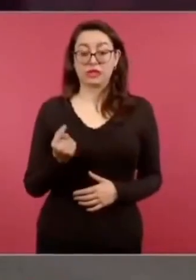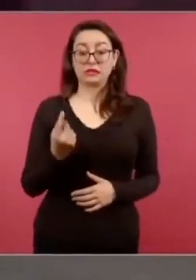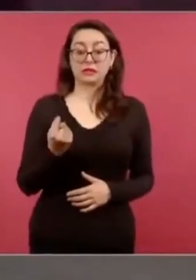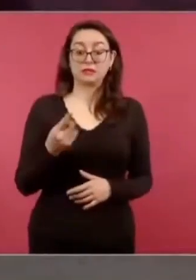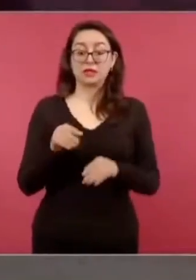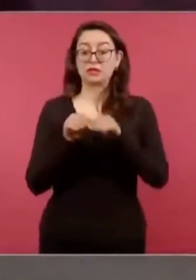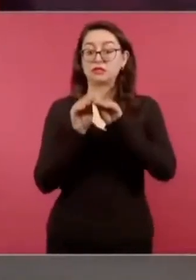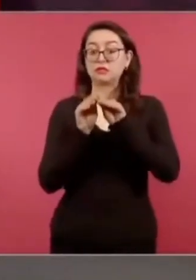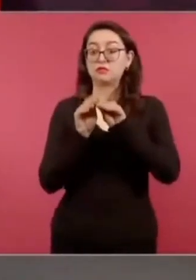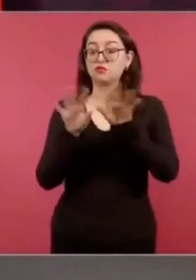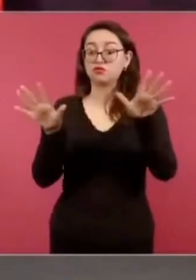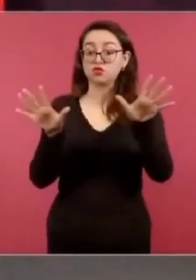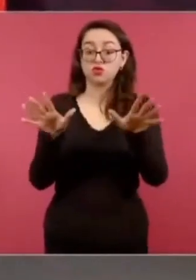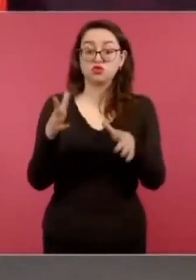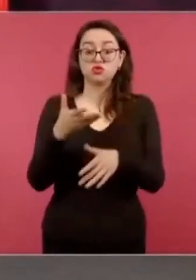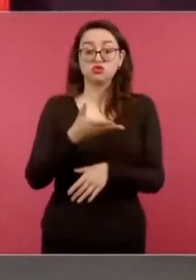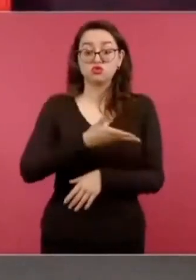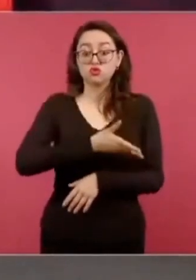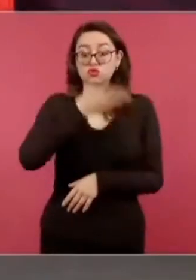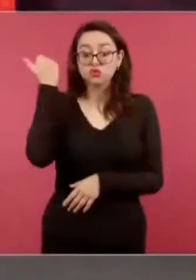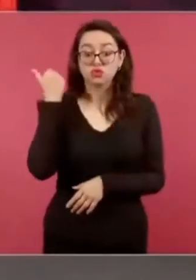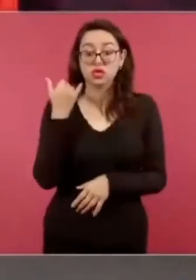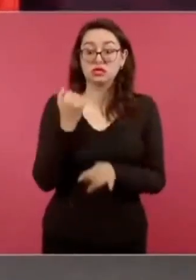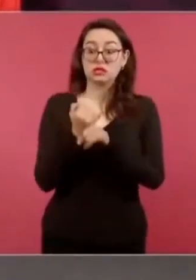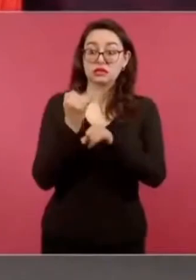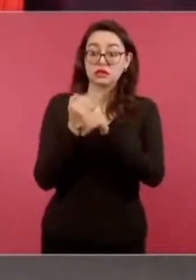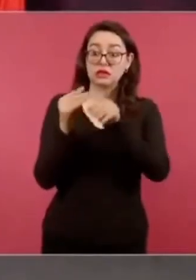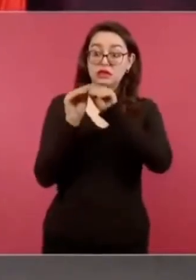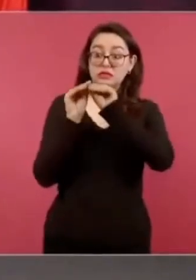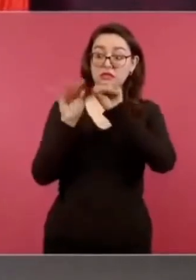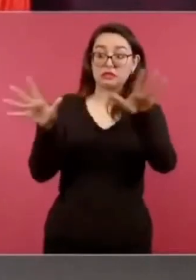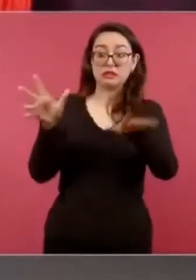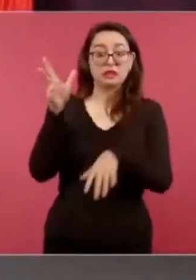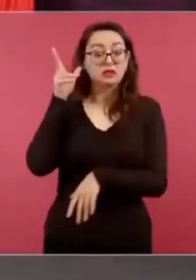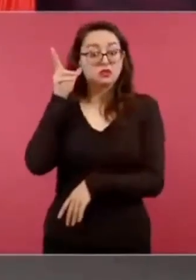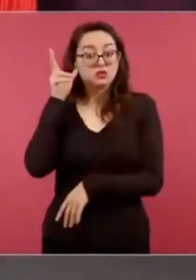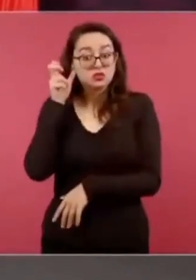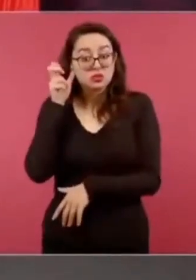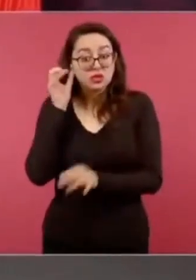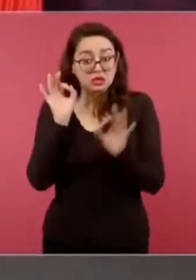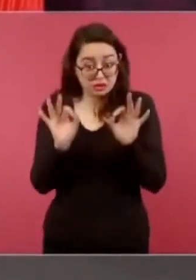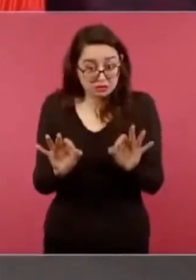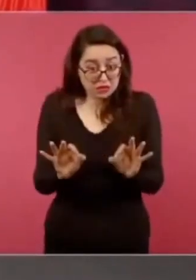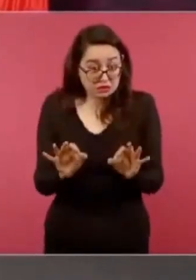la, en las redes, viéndonos. A lo mejor ahí sí mejora el sonido.